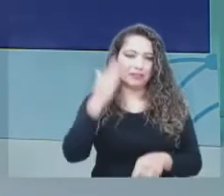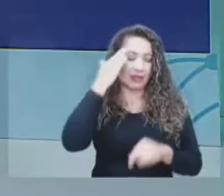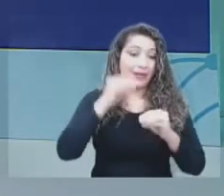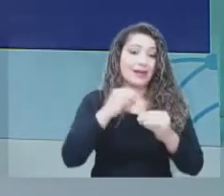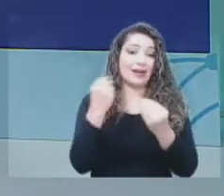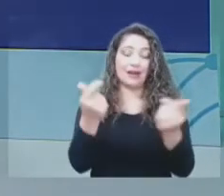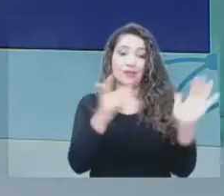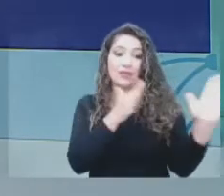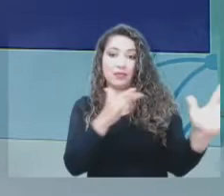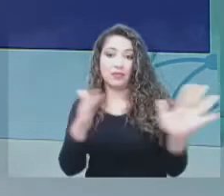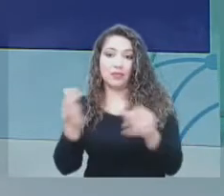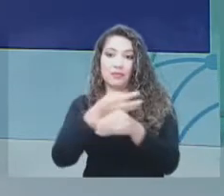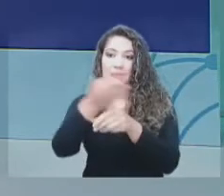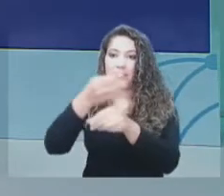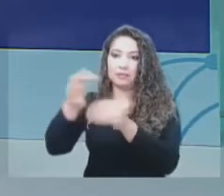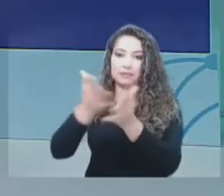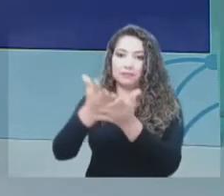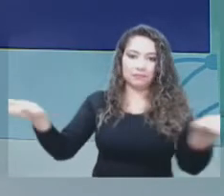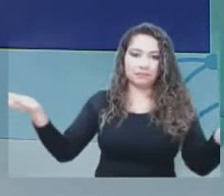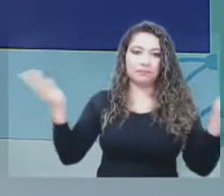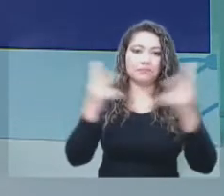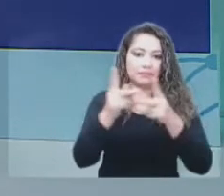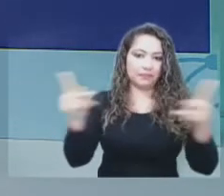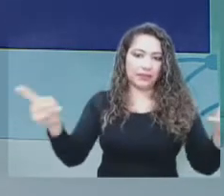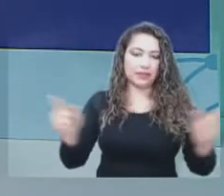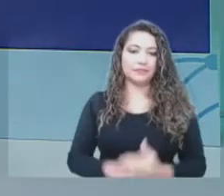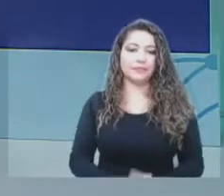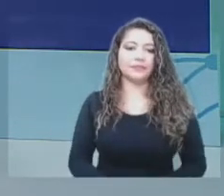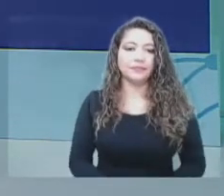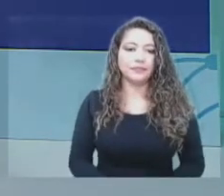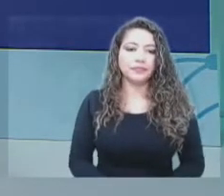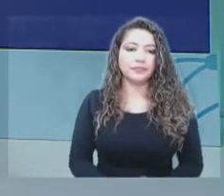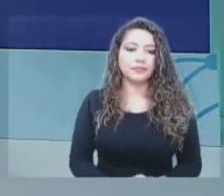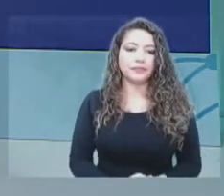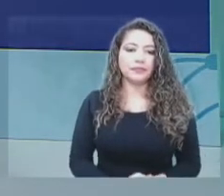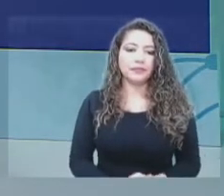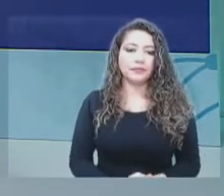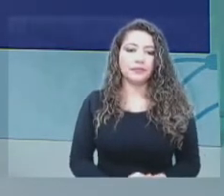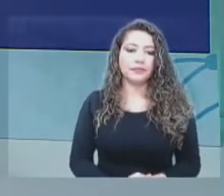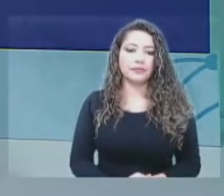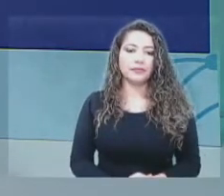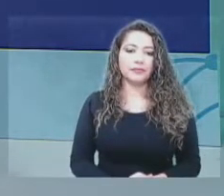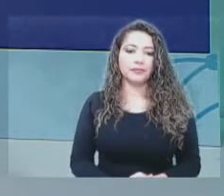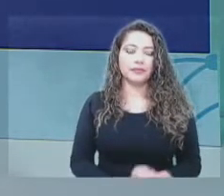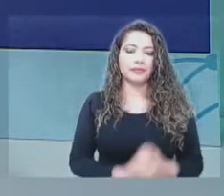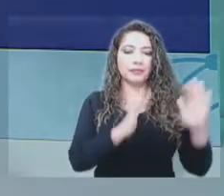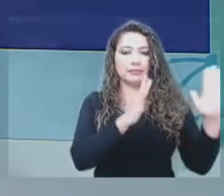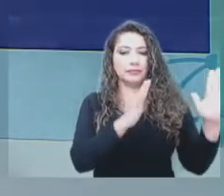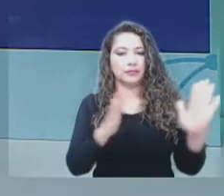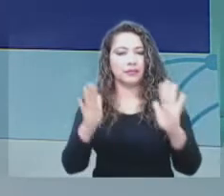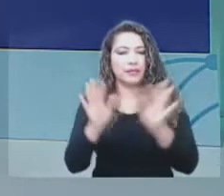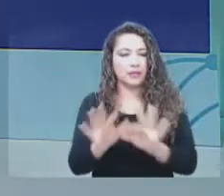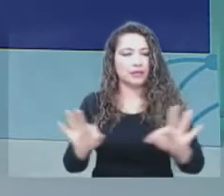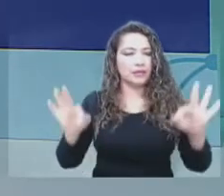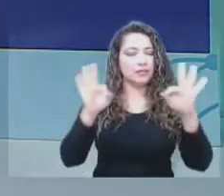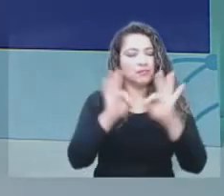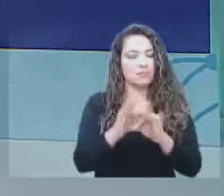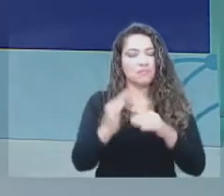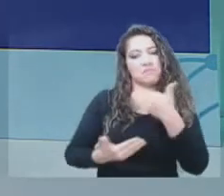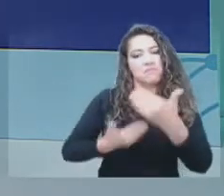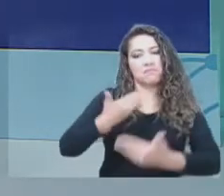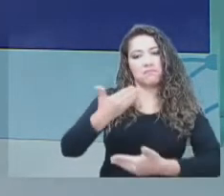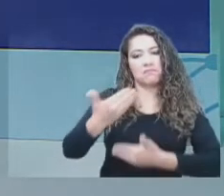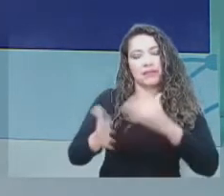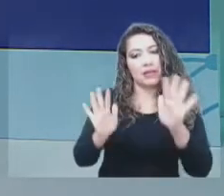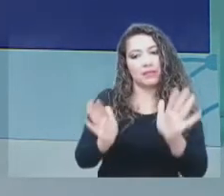Pero por otro lado, se trataba de mejorar la conectividad, la conectividad en aquellas zonas